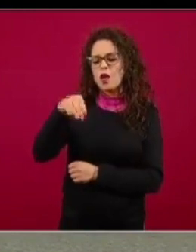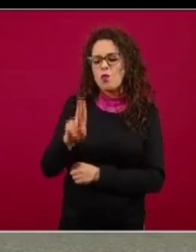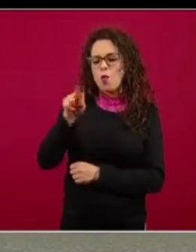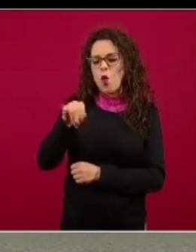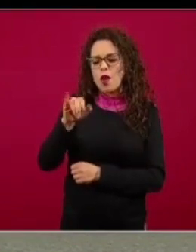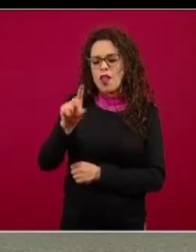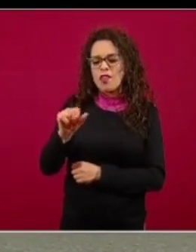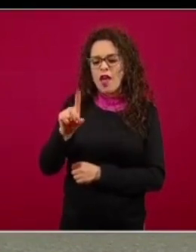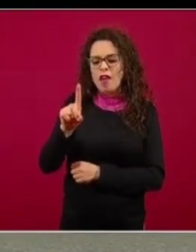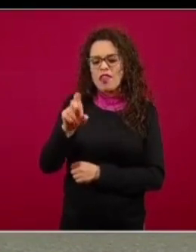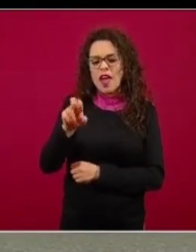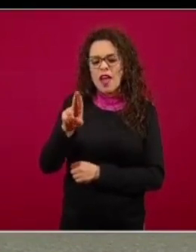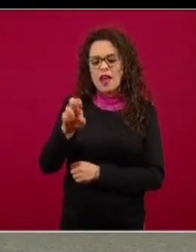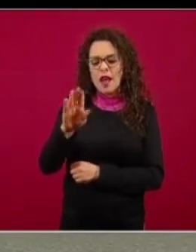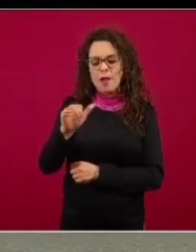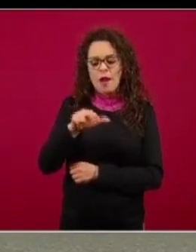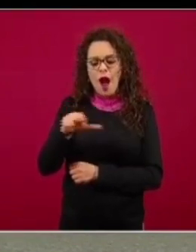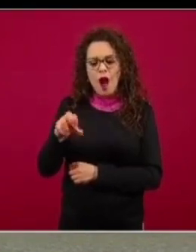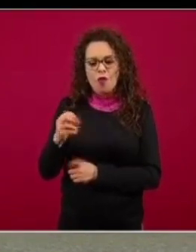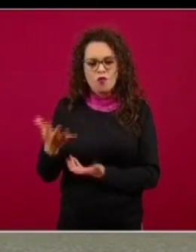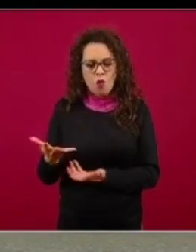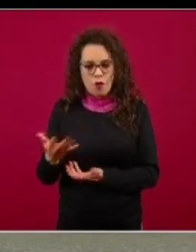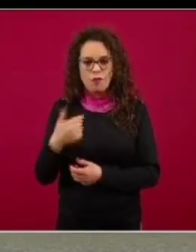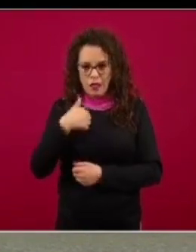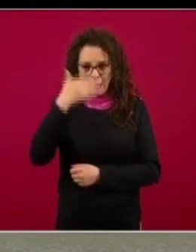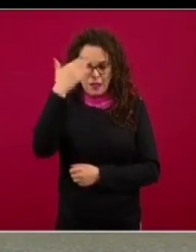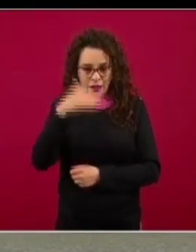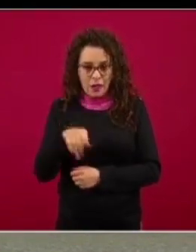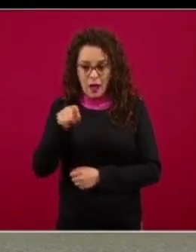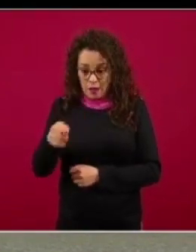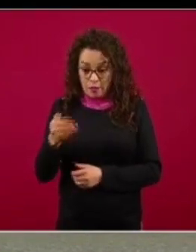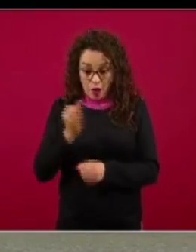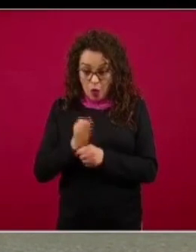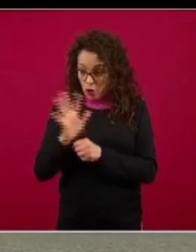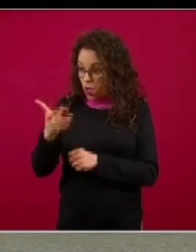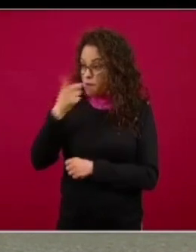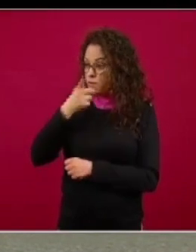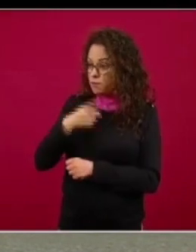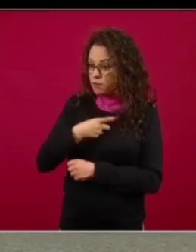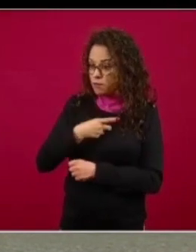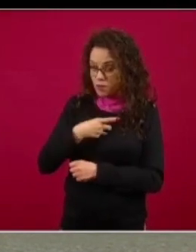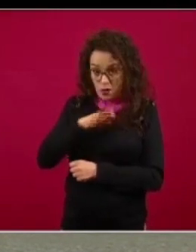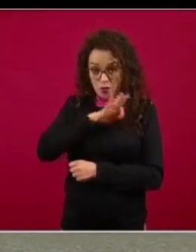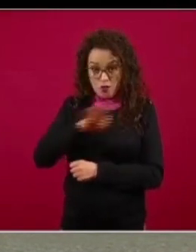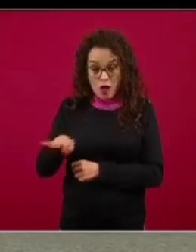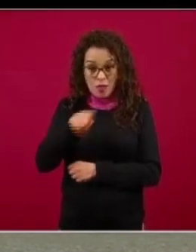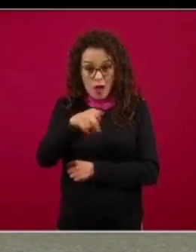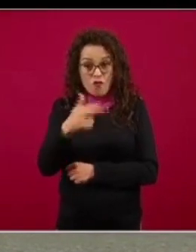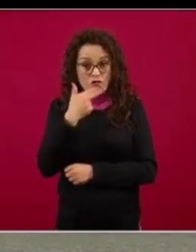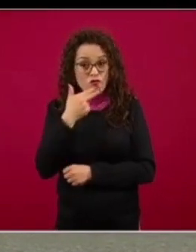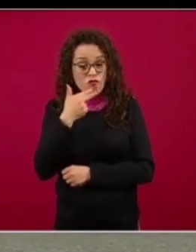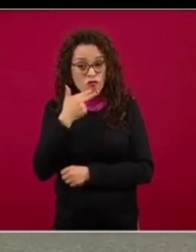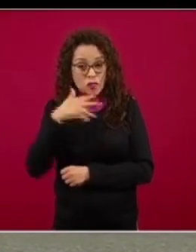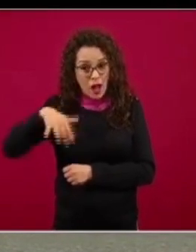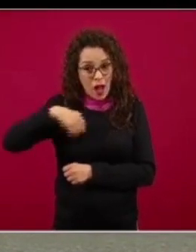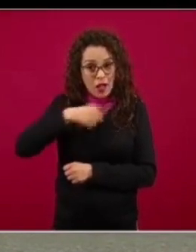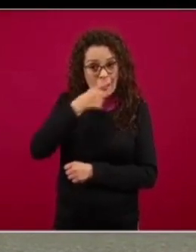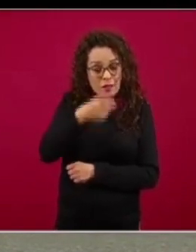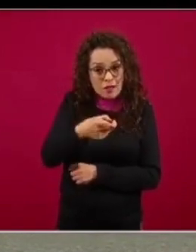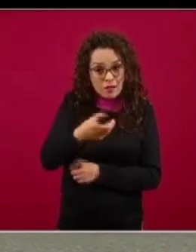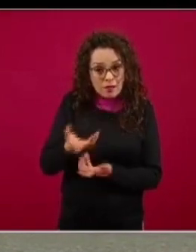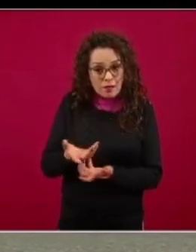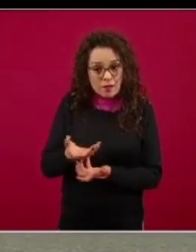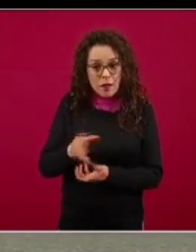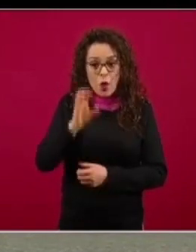que tanto esto con la preliminar que usted nos ha dicho pues puede funcionar no puede funcionar o en este